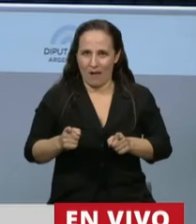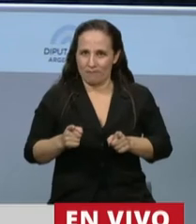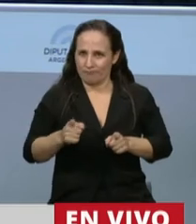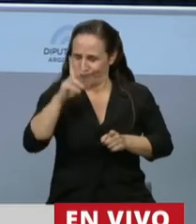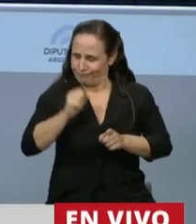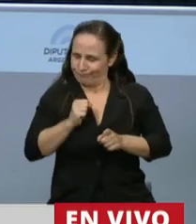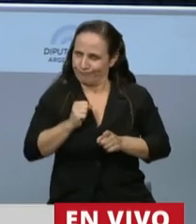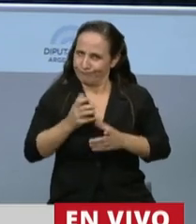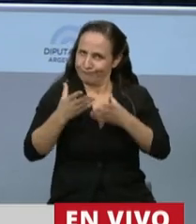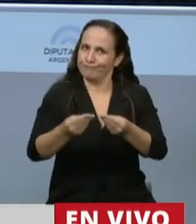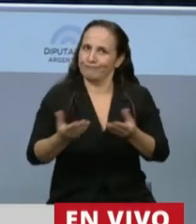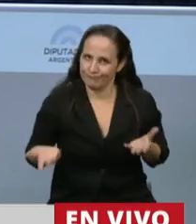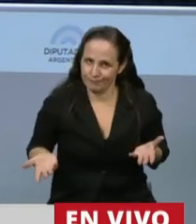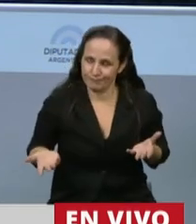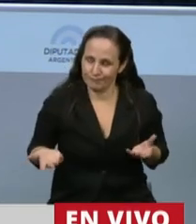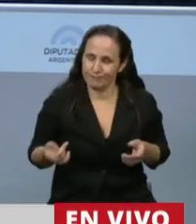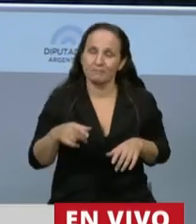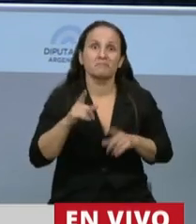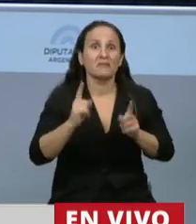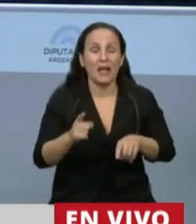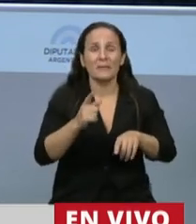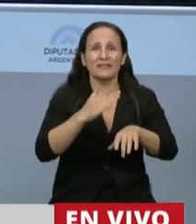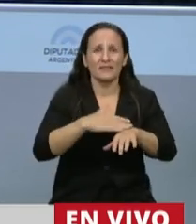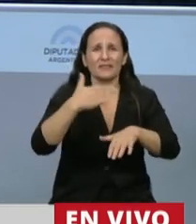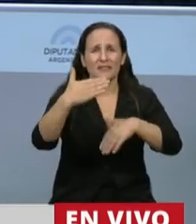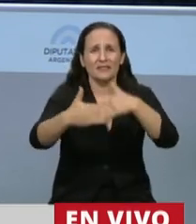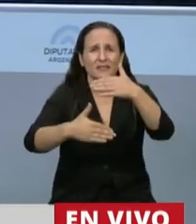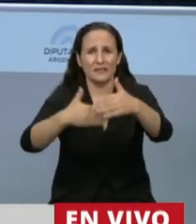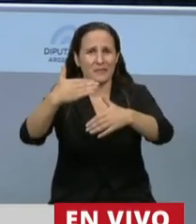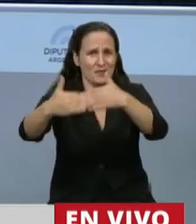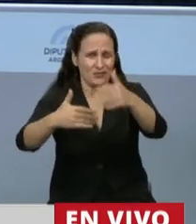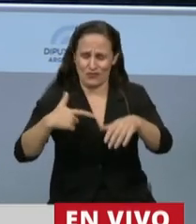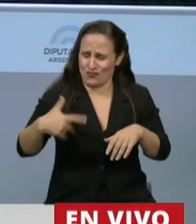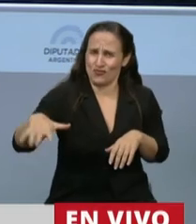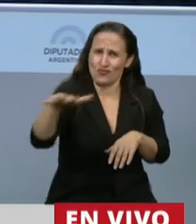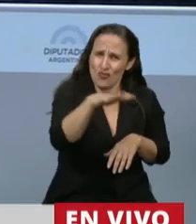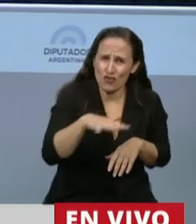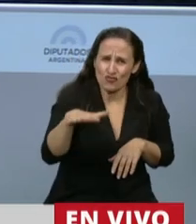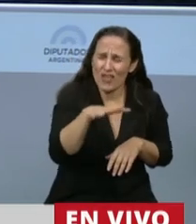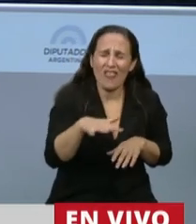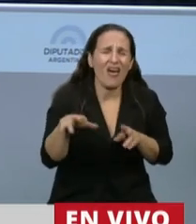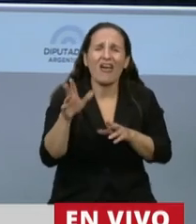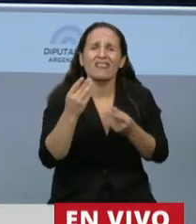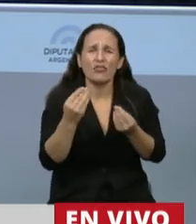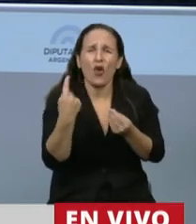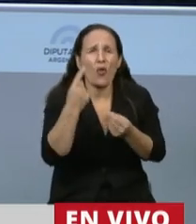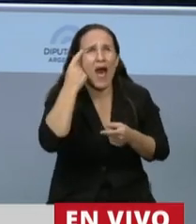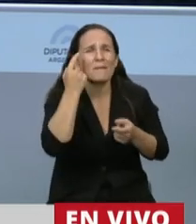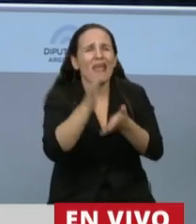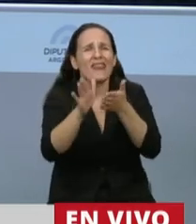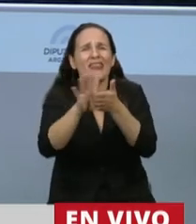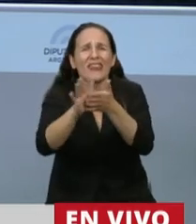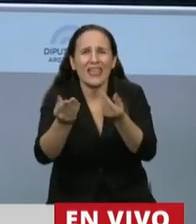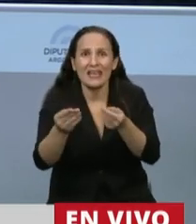Por último, creo que esto es parte de un proceso de aprendizaje para todos, como sociedad, estamos todos en un proceso de aprendizaje, sobre